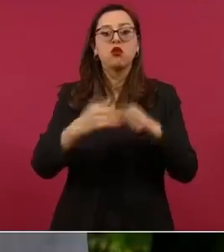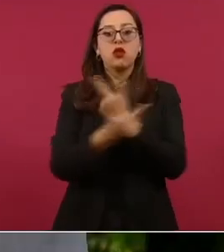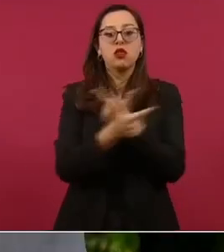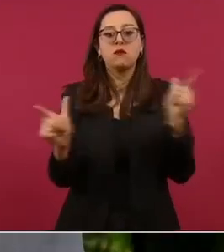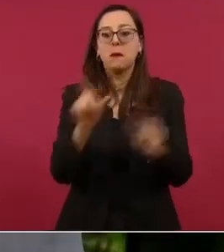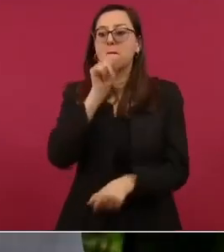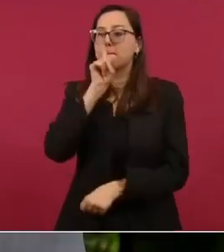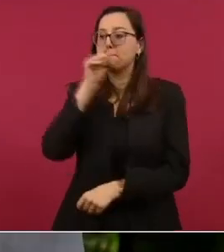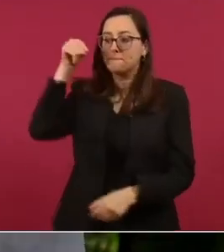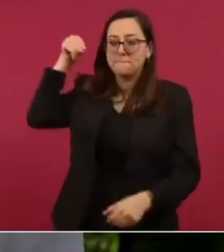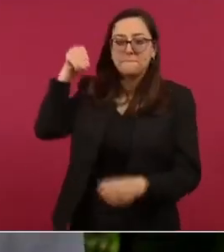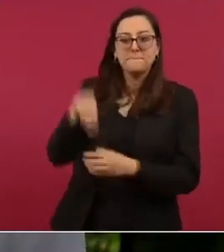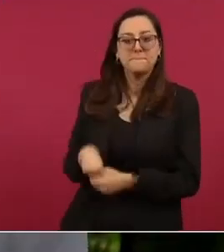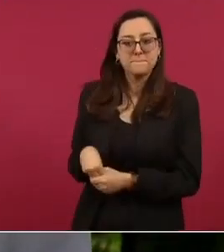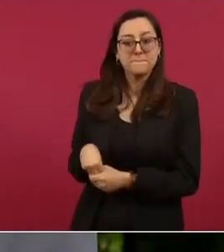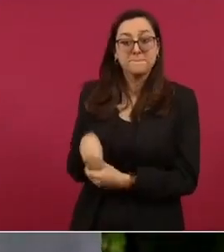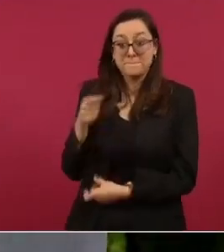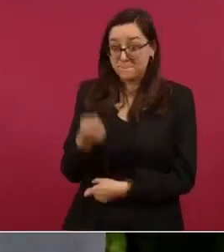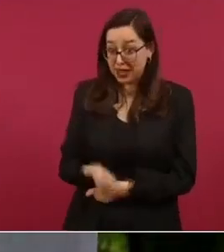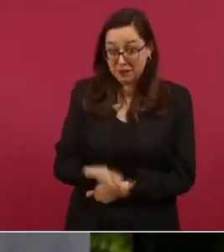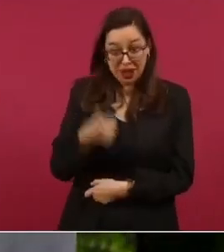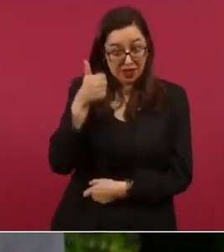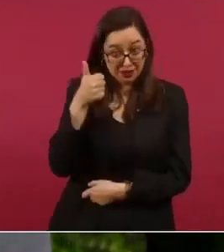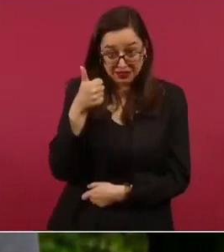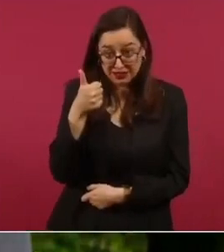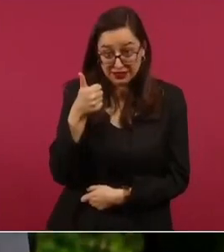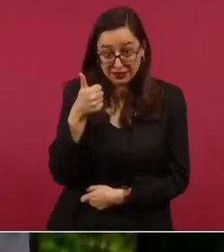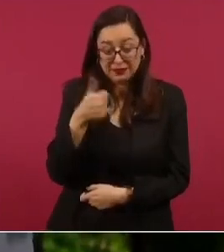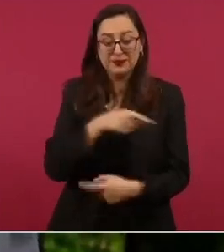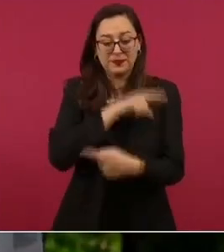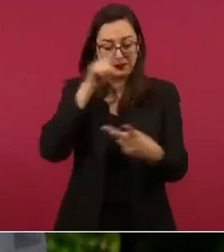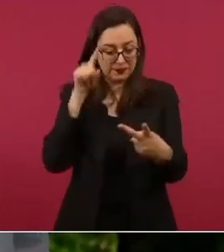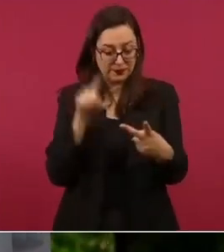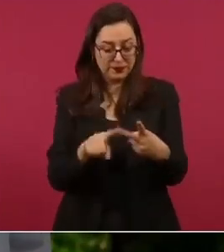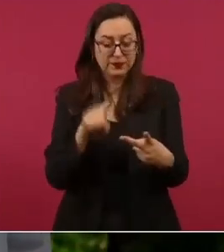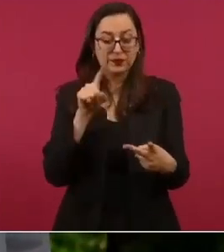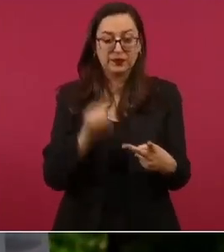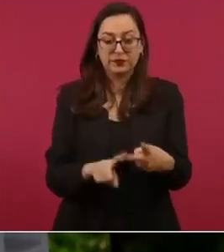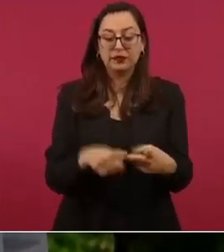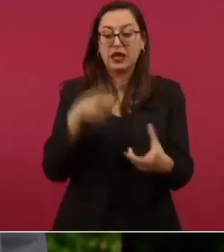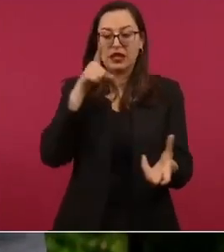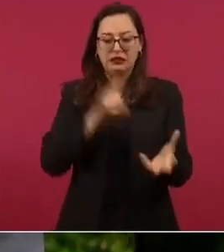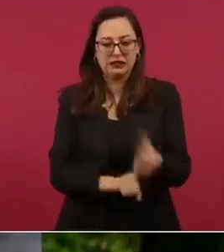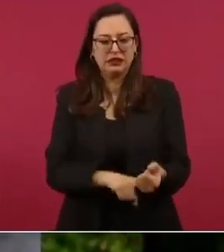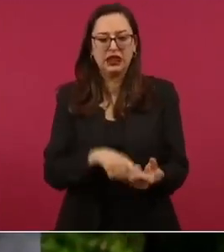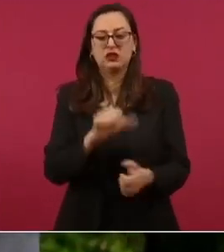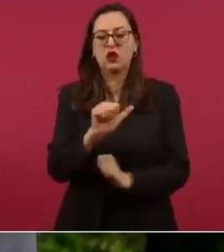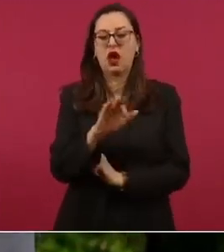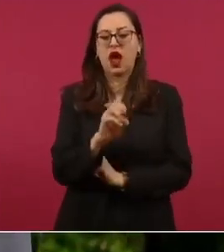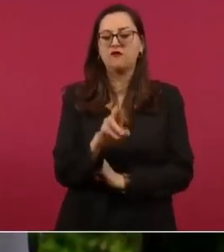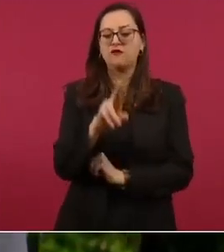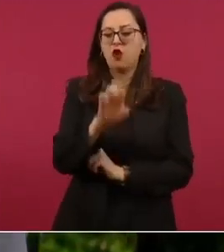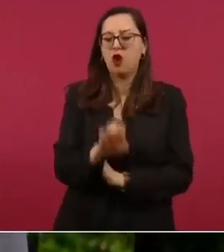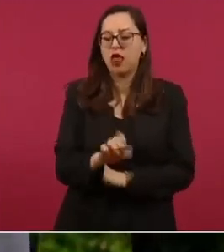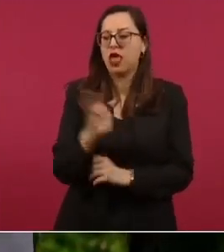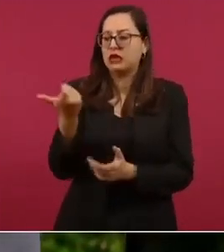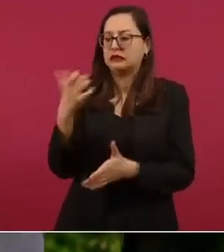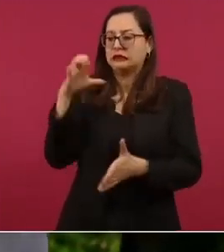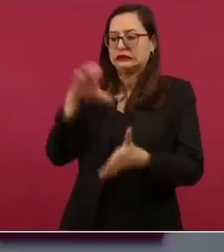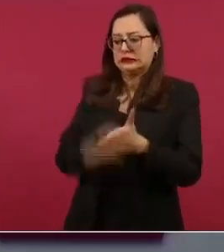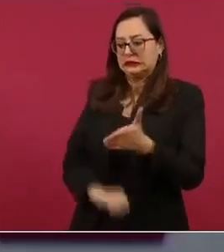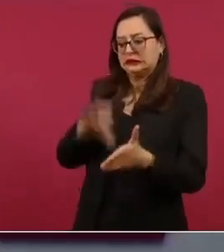se redujeron las comisiones que cobran las afores a los trabajadores